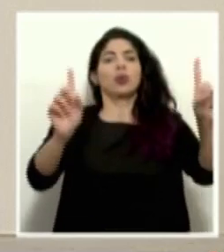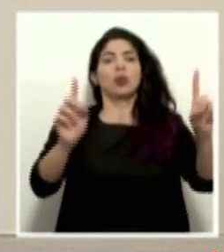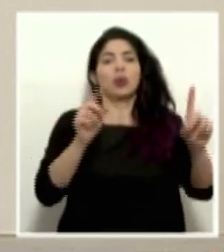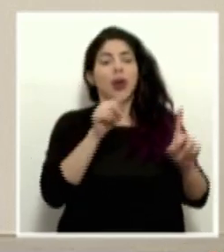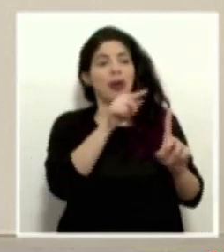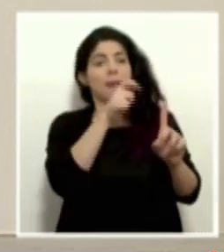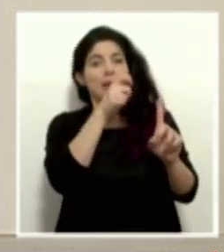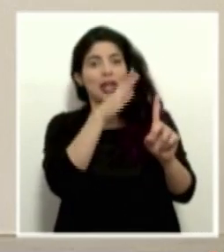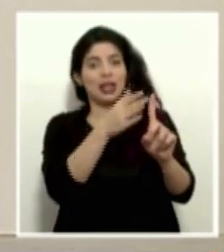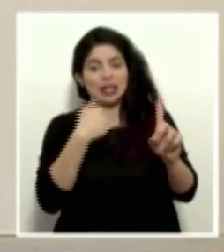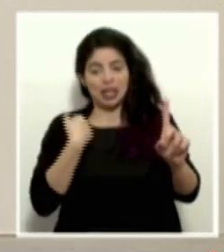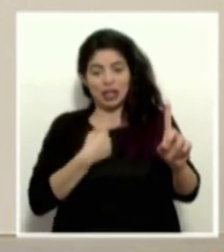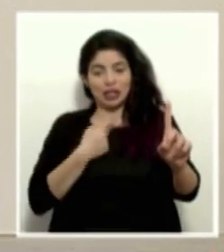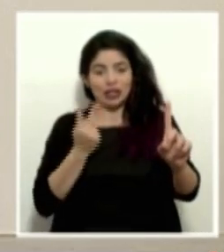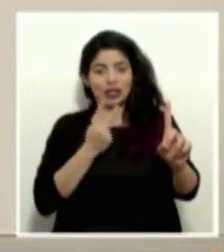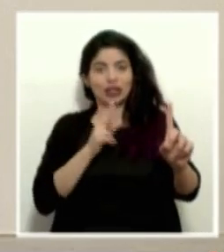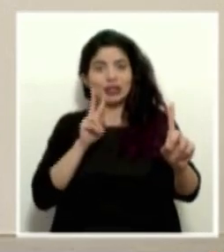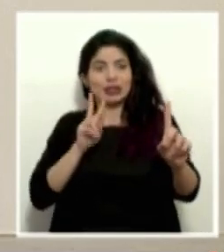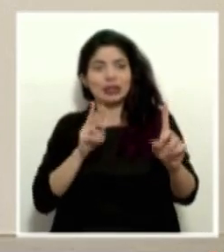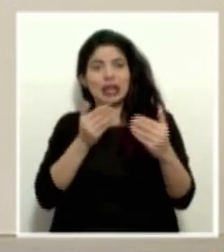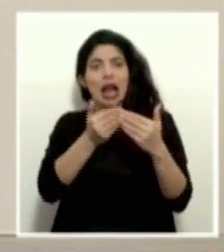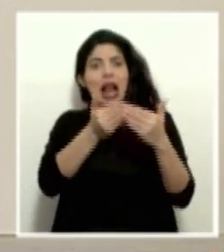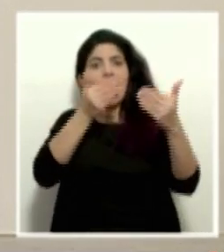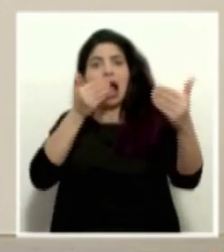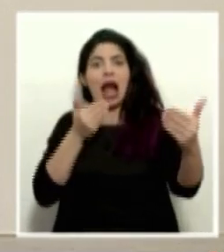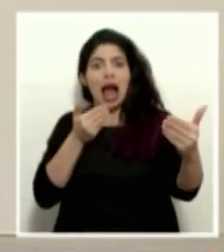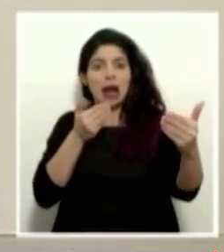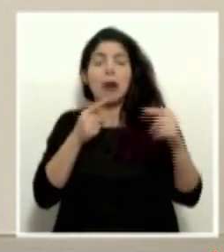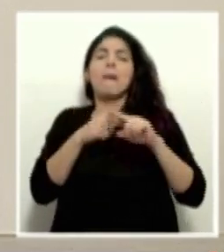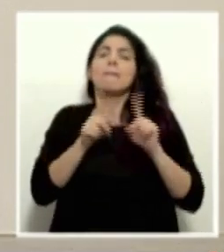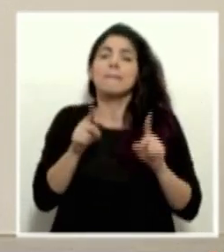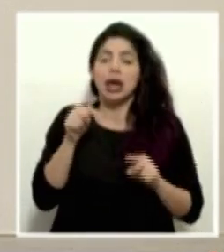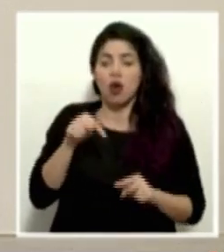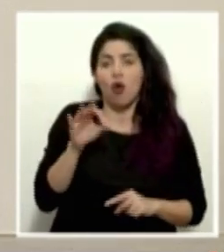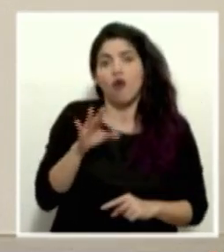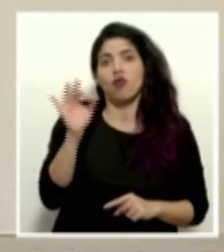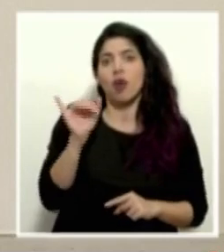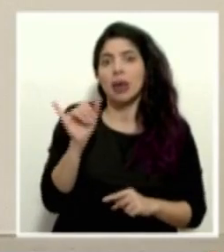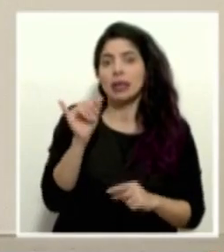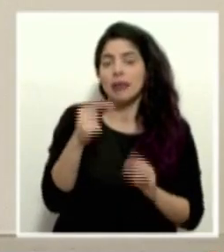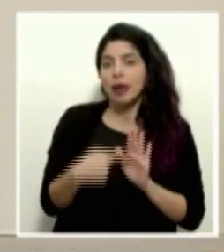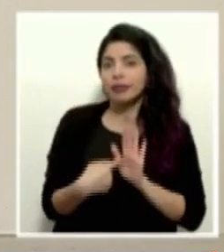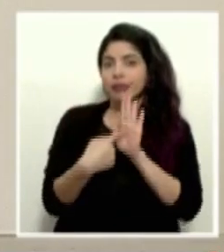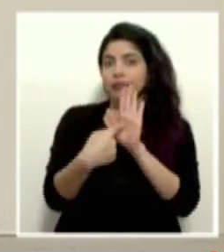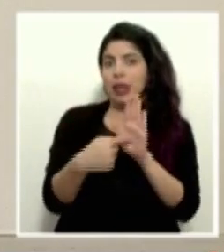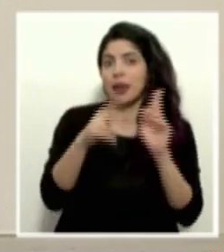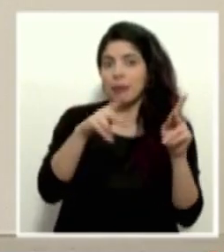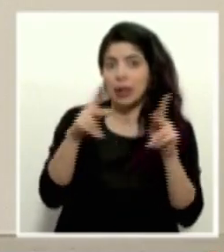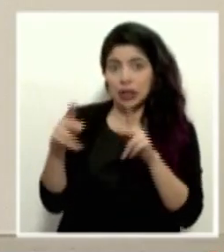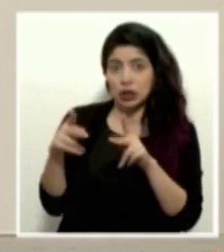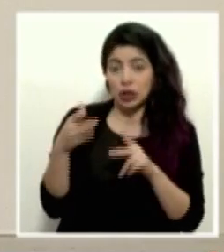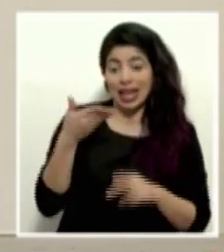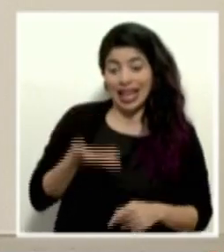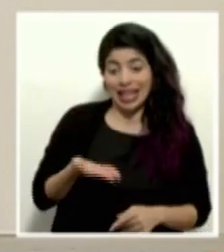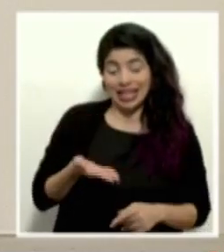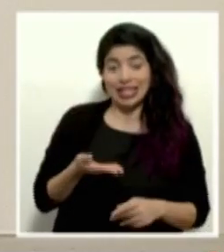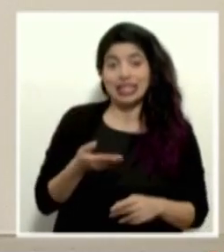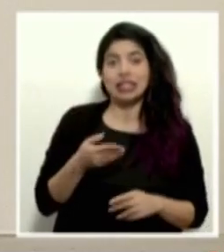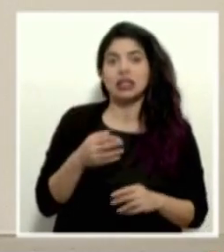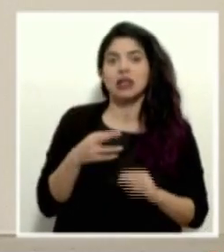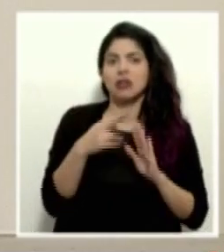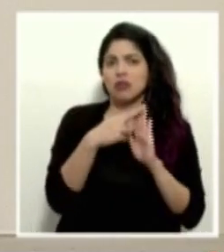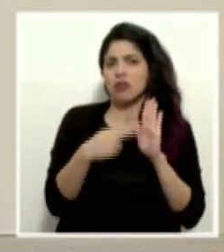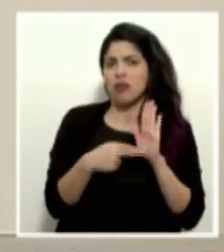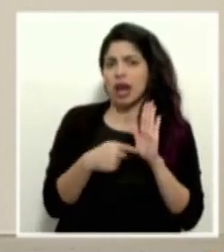usted y nosotros dos, sin embargo también es una forma de decirle a la población que es una medida muy,